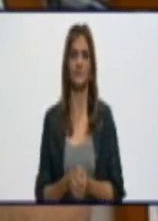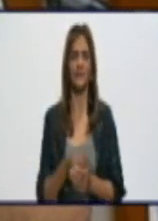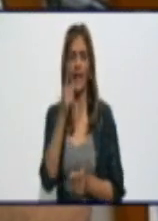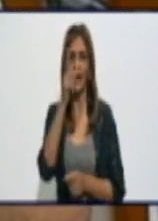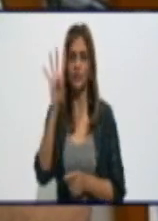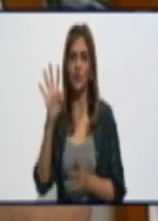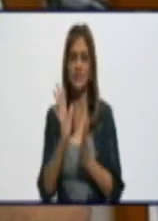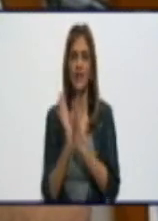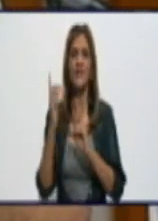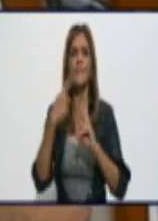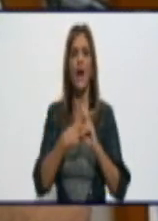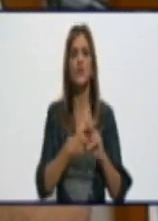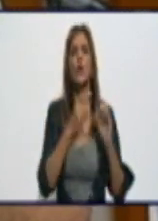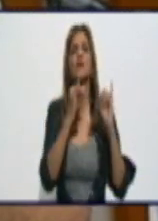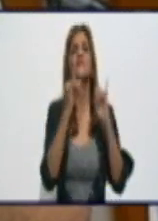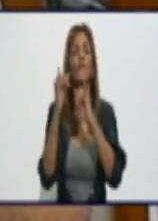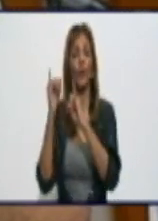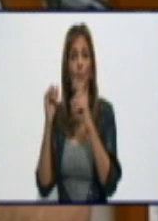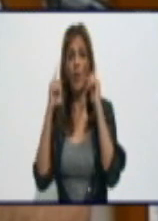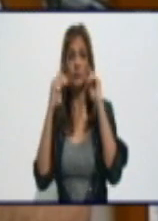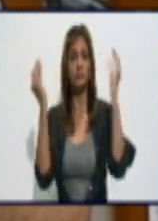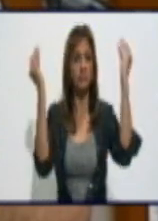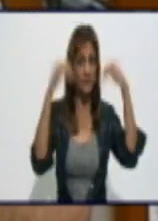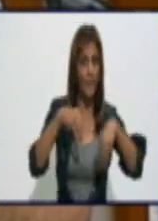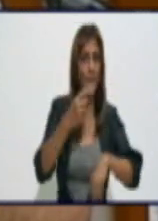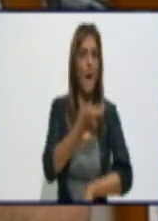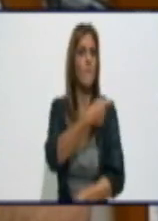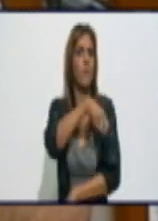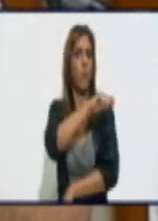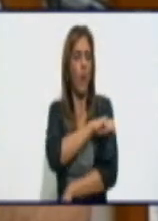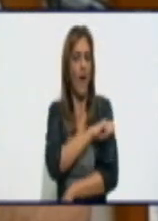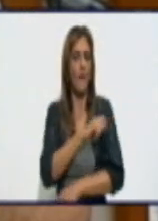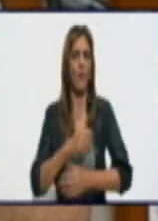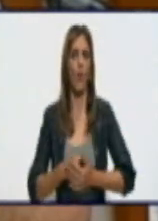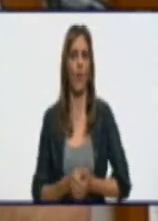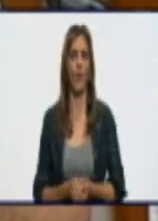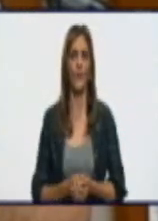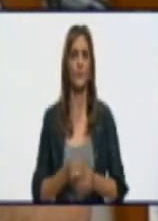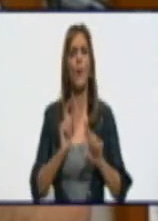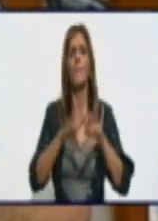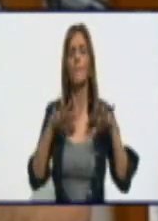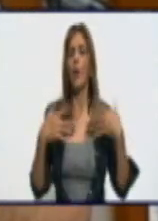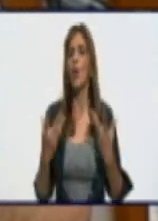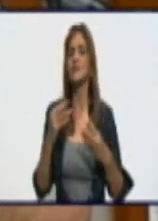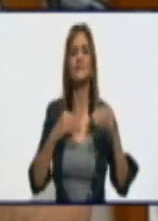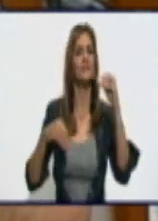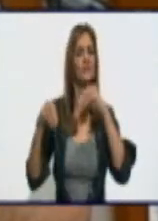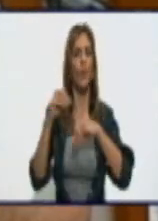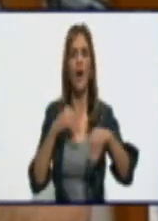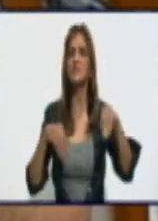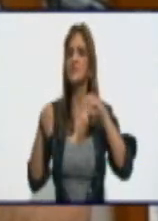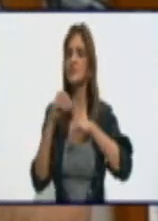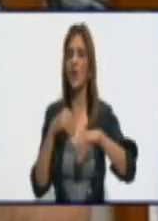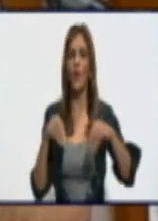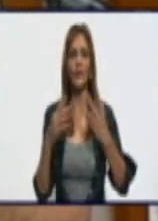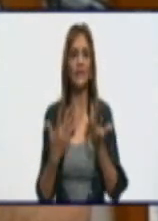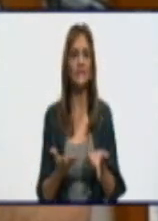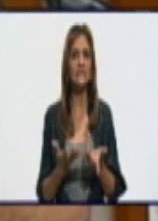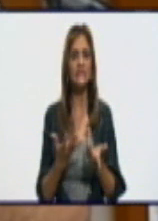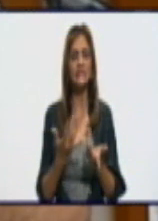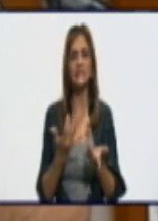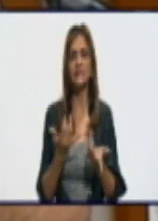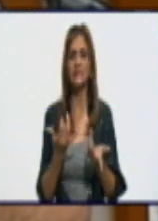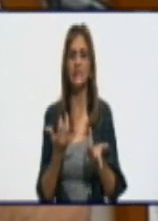puso un conocimiento de nuestro pueblo que es derivado de averías que se produjeron en tres de las principales centrales